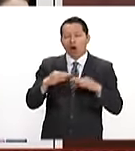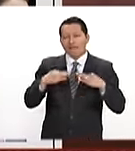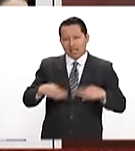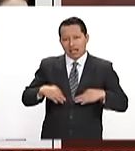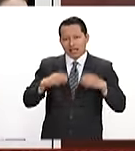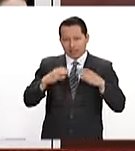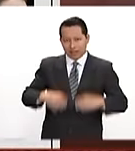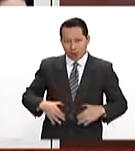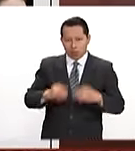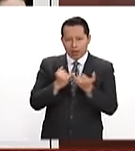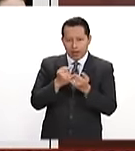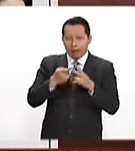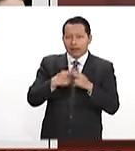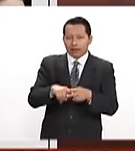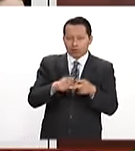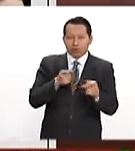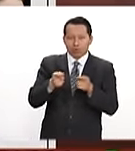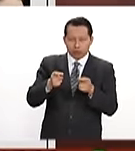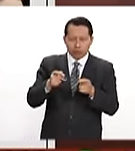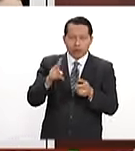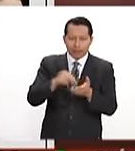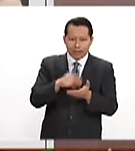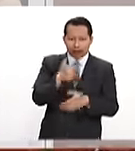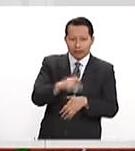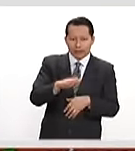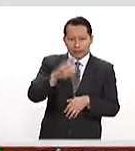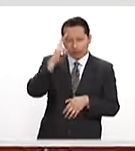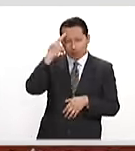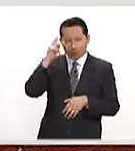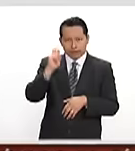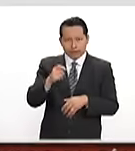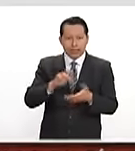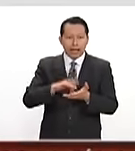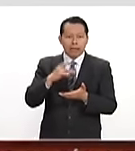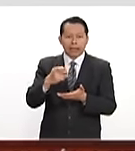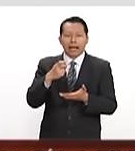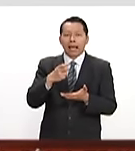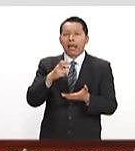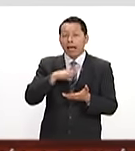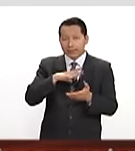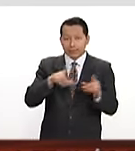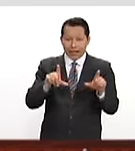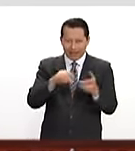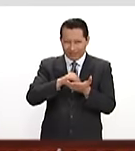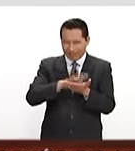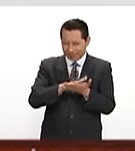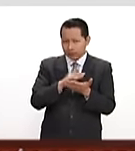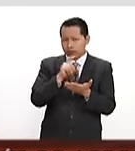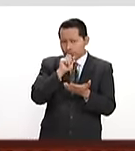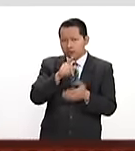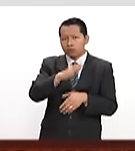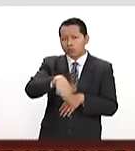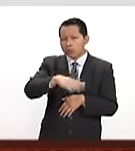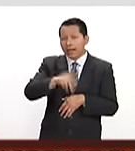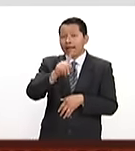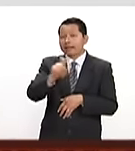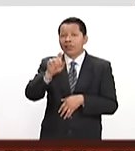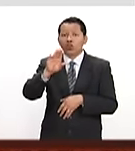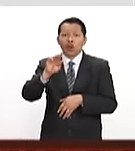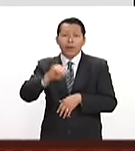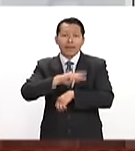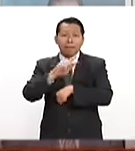o que ha experimentado desde que inició su mandato en 2010. recordemos que gracias a esta ficha, Duarte es buscado en 190